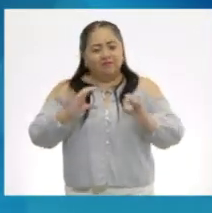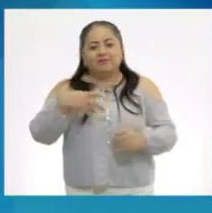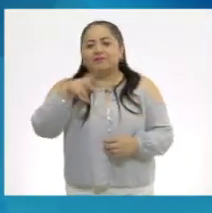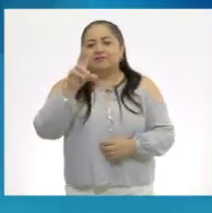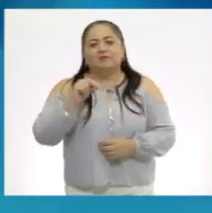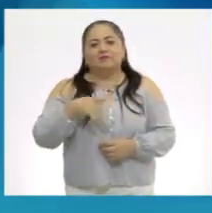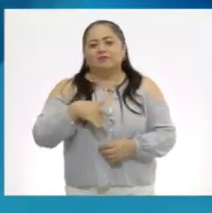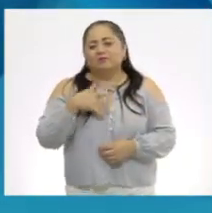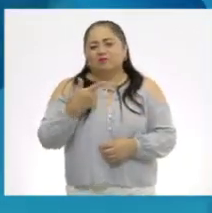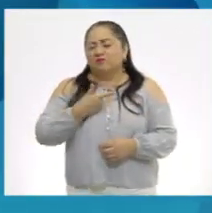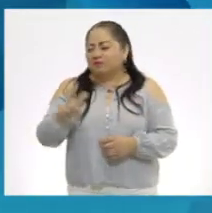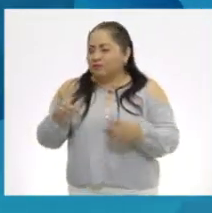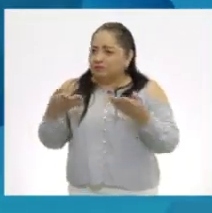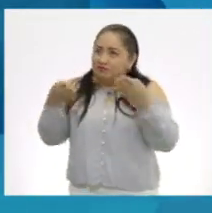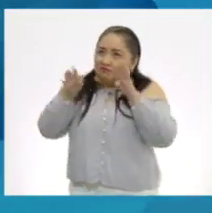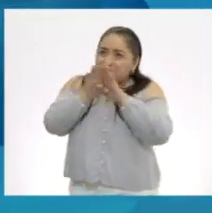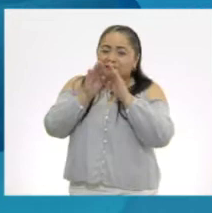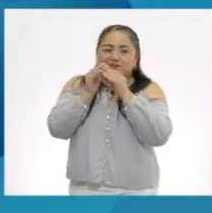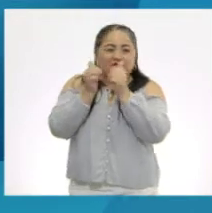gusta estar encerrada.